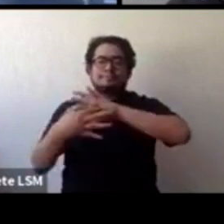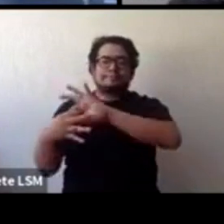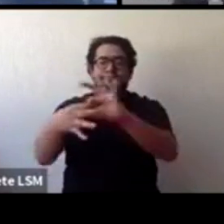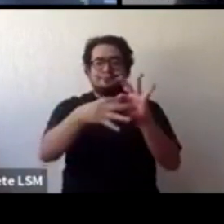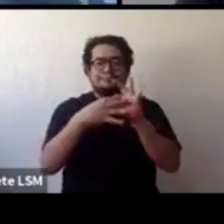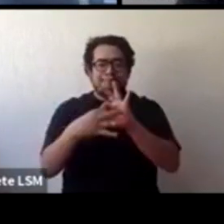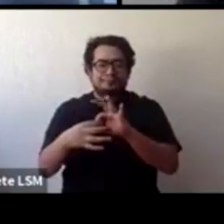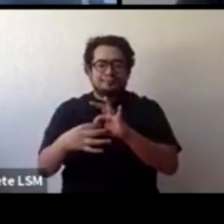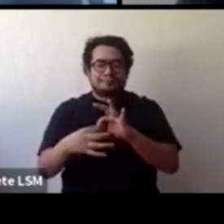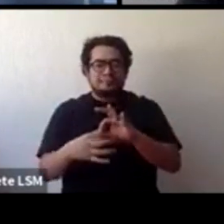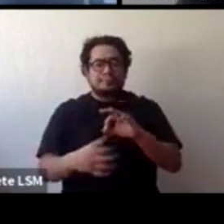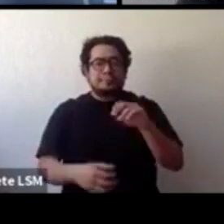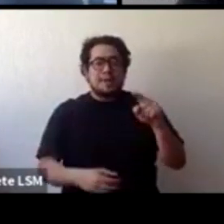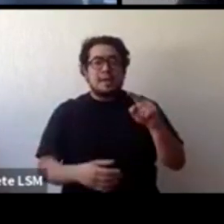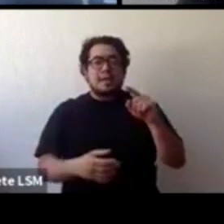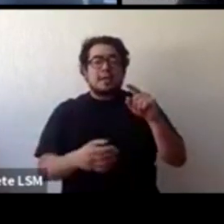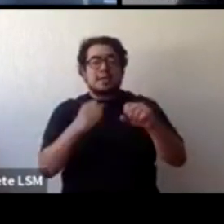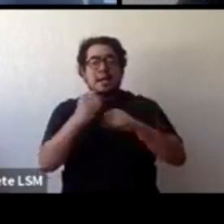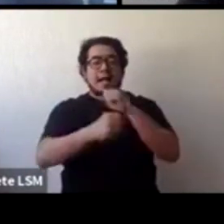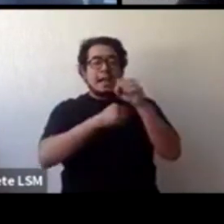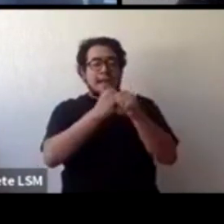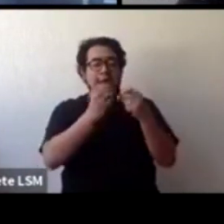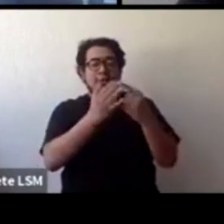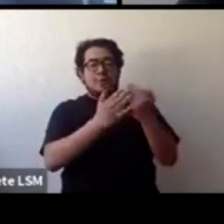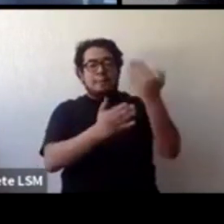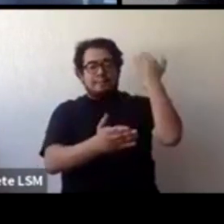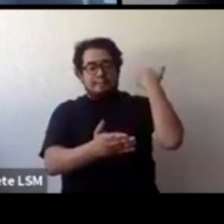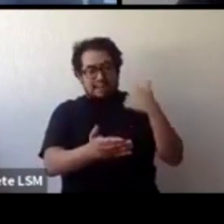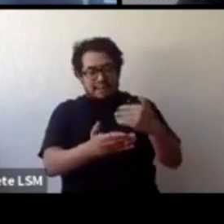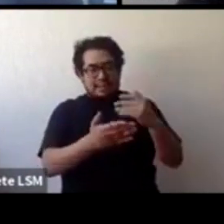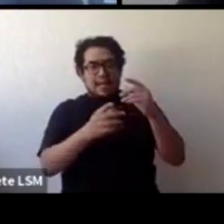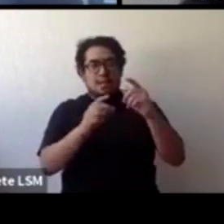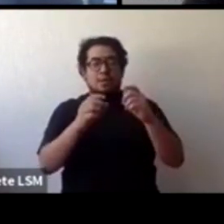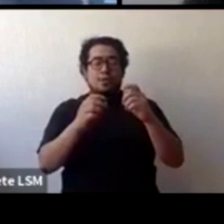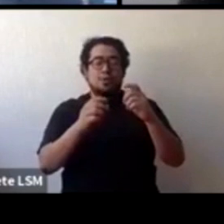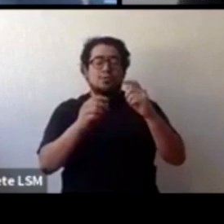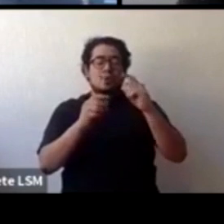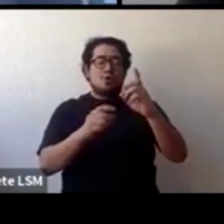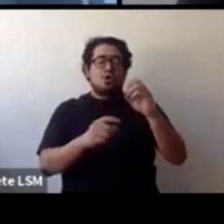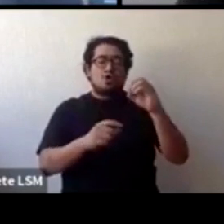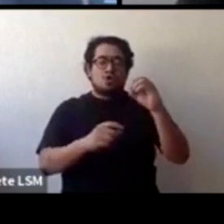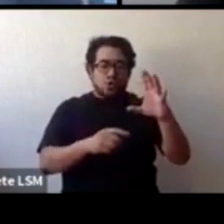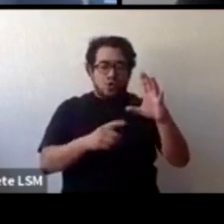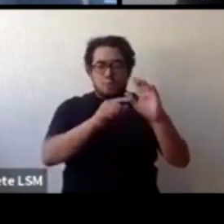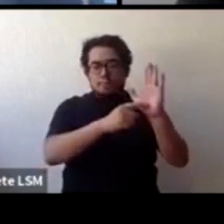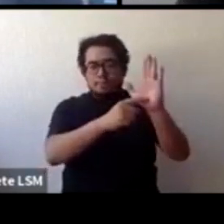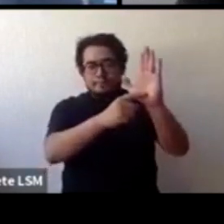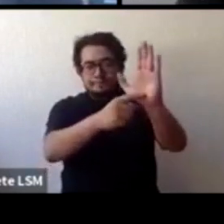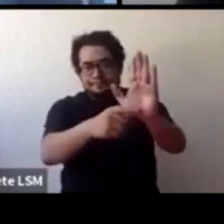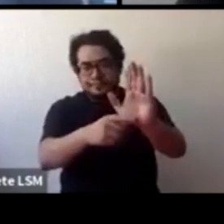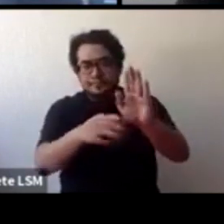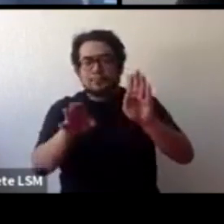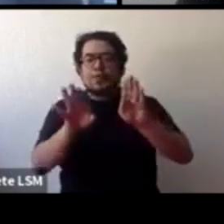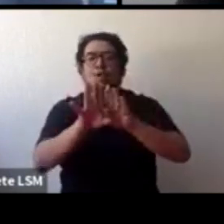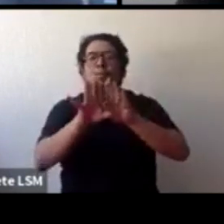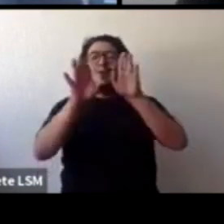Institute publicó el año pasado un documento que dice cómo está más o menos la situación estadística en nuestro país en estos